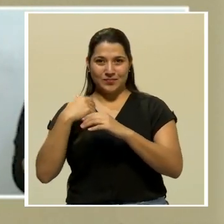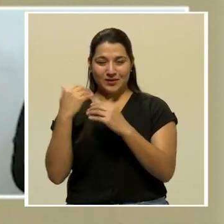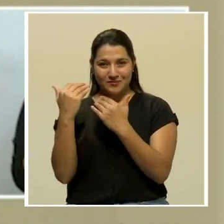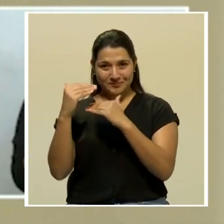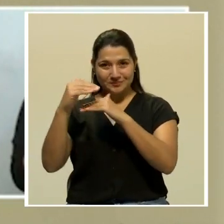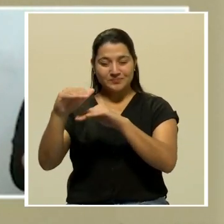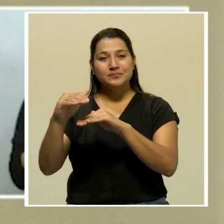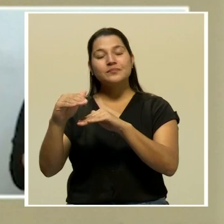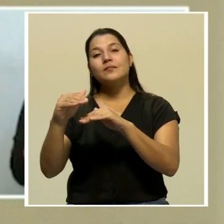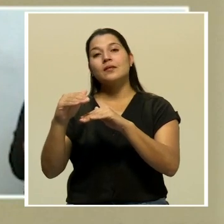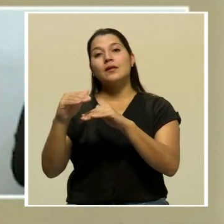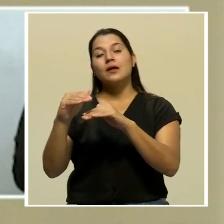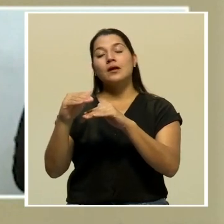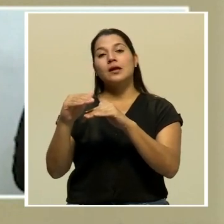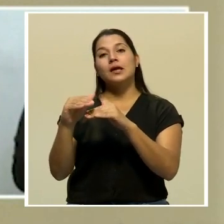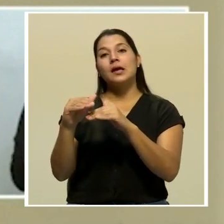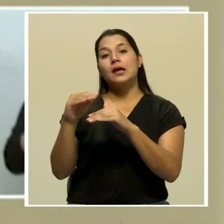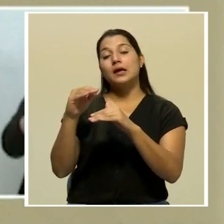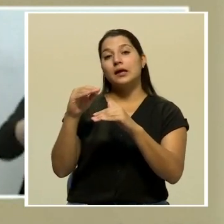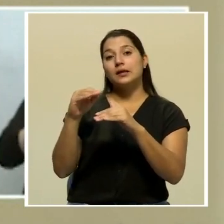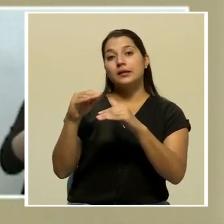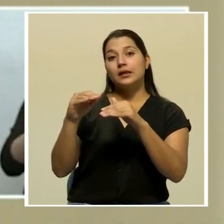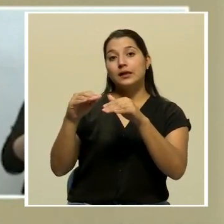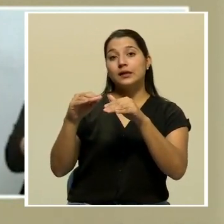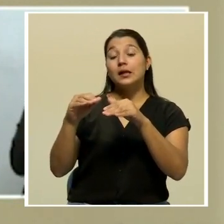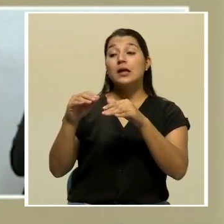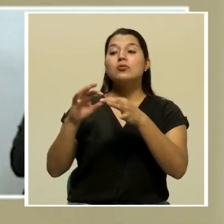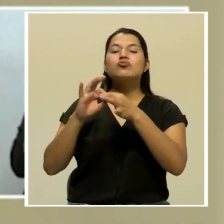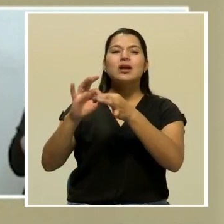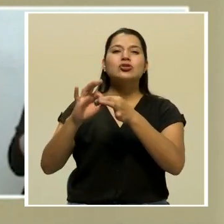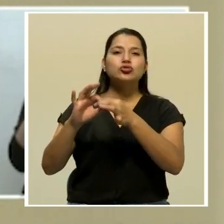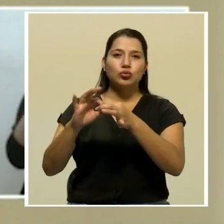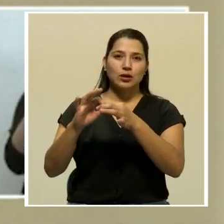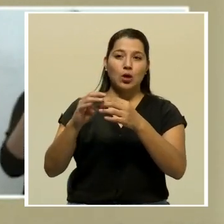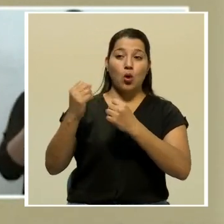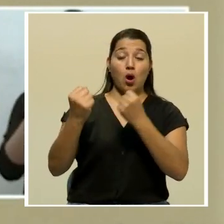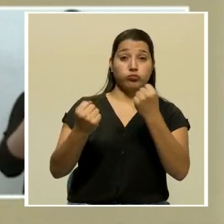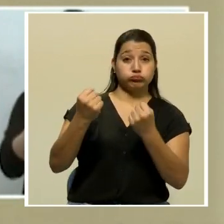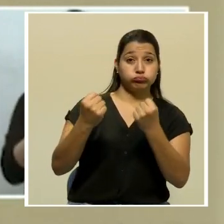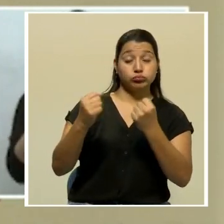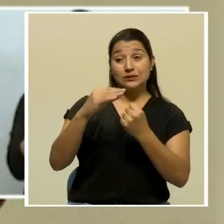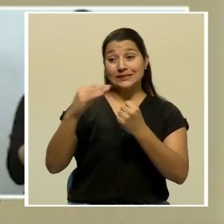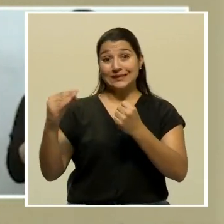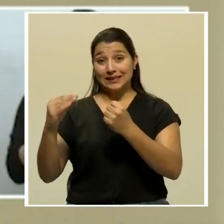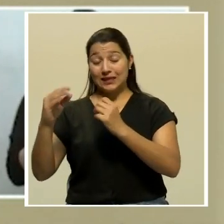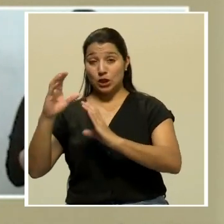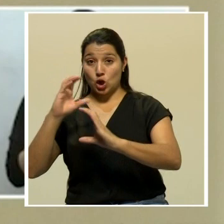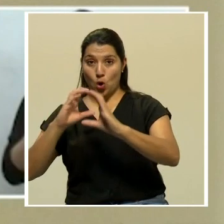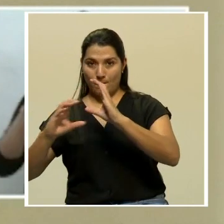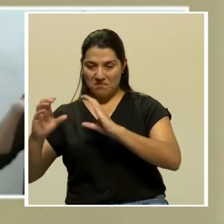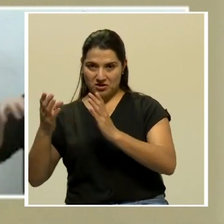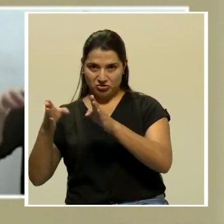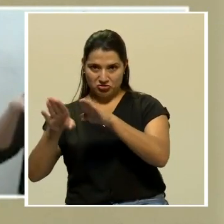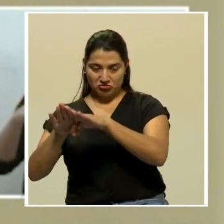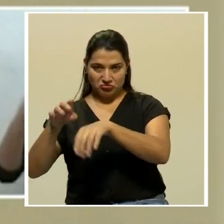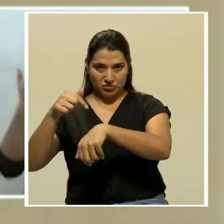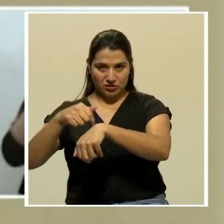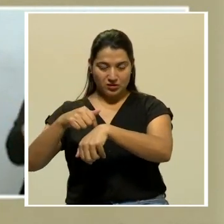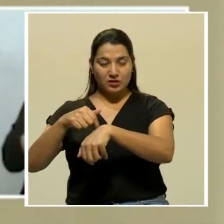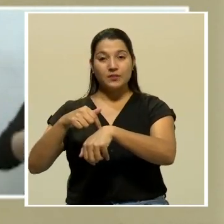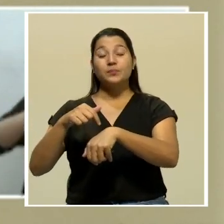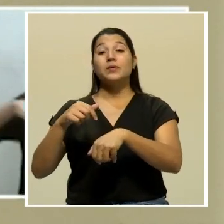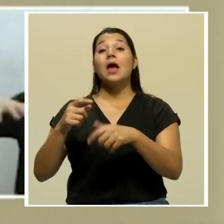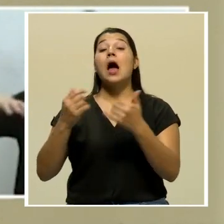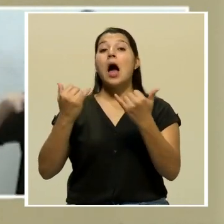vinculados con lo que es los horarios de cierre y también de restricción vehicular. Los que están, los cantones que están y los distritos